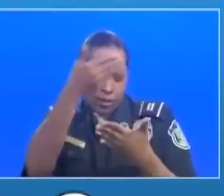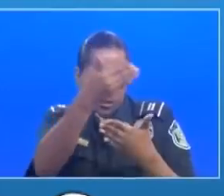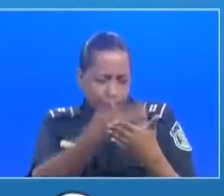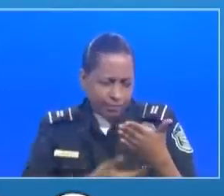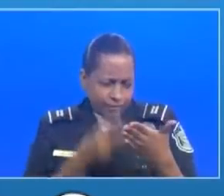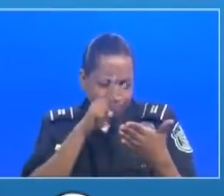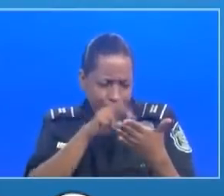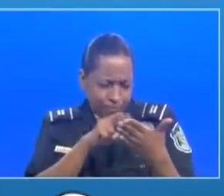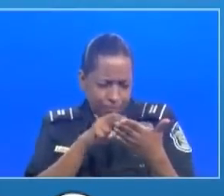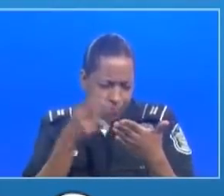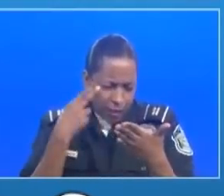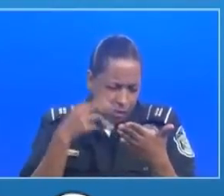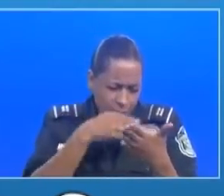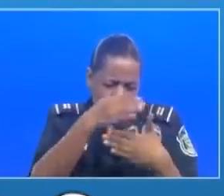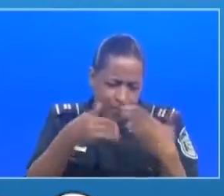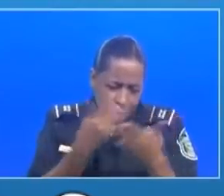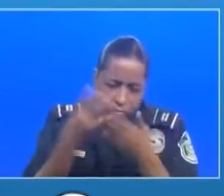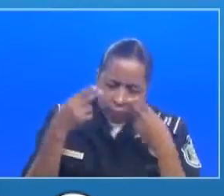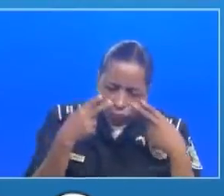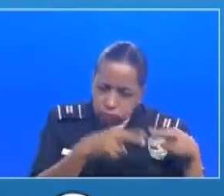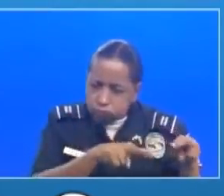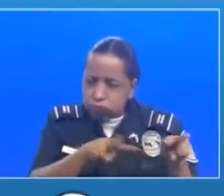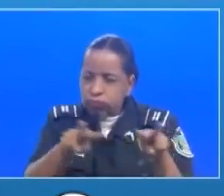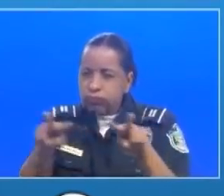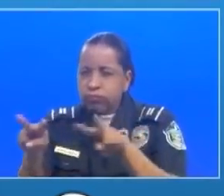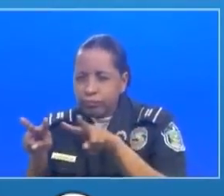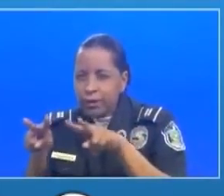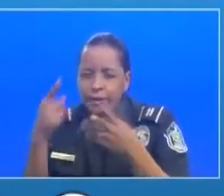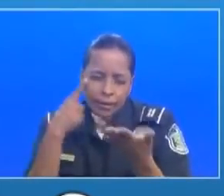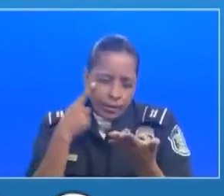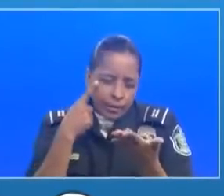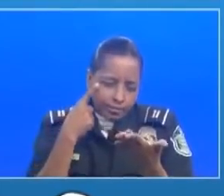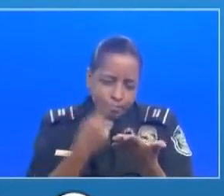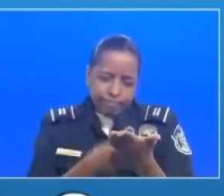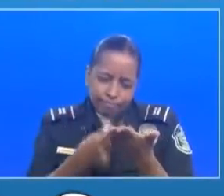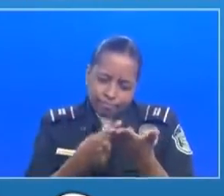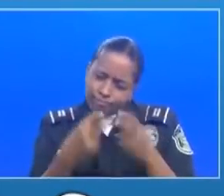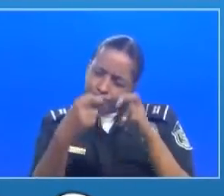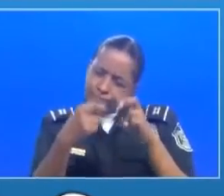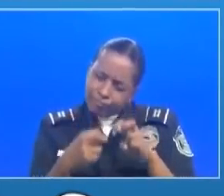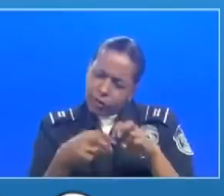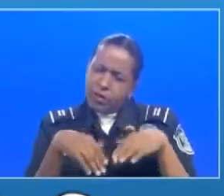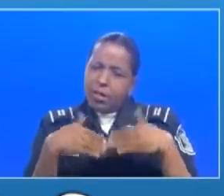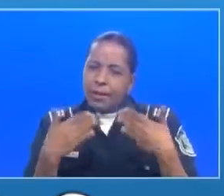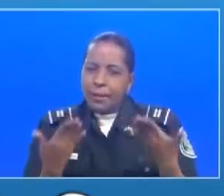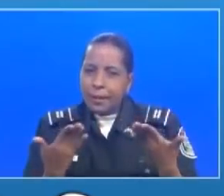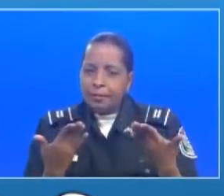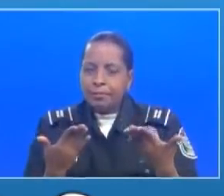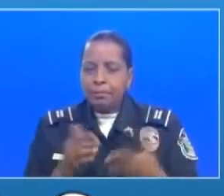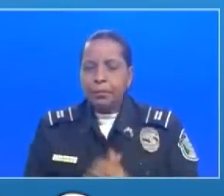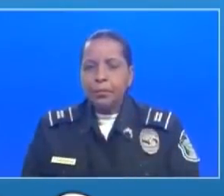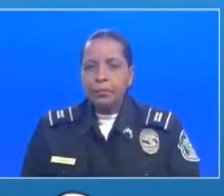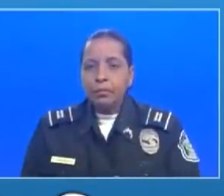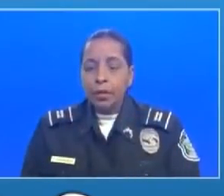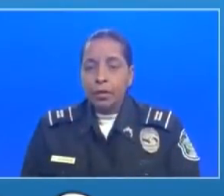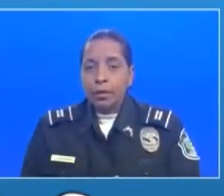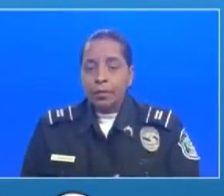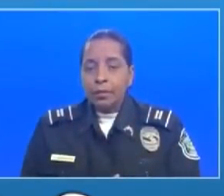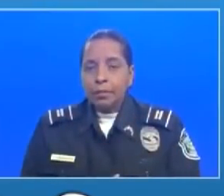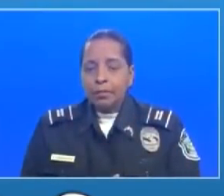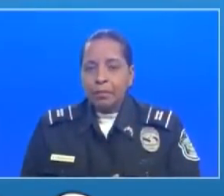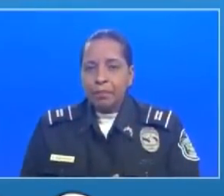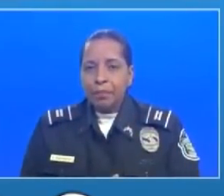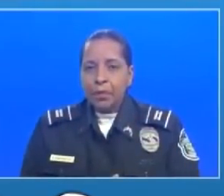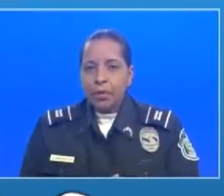el escenario y podamos entonces valorar si en efecto se puede levantar alguna medida sin embargo